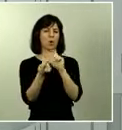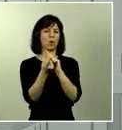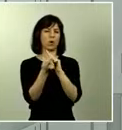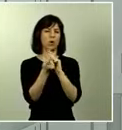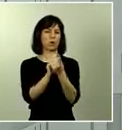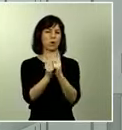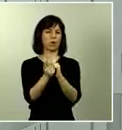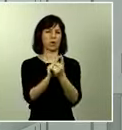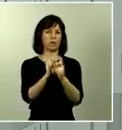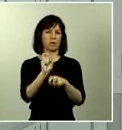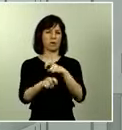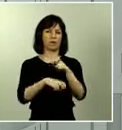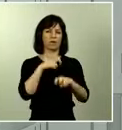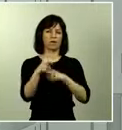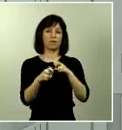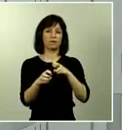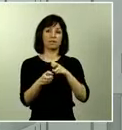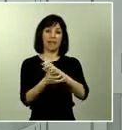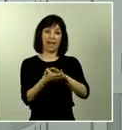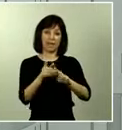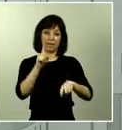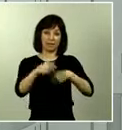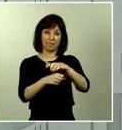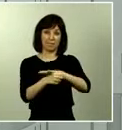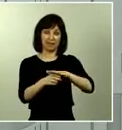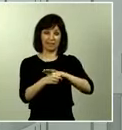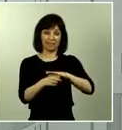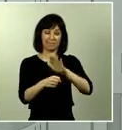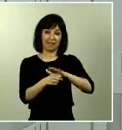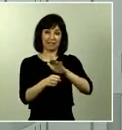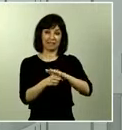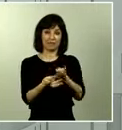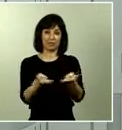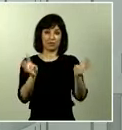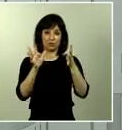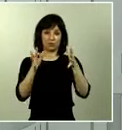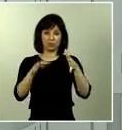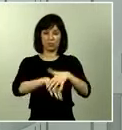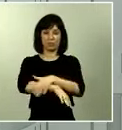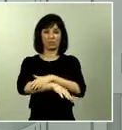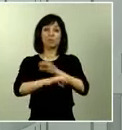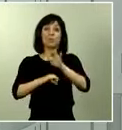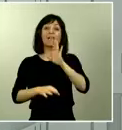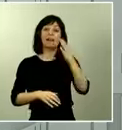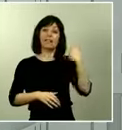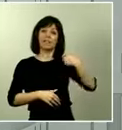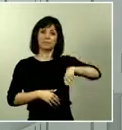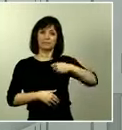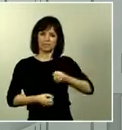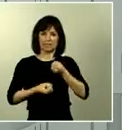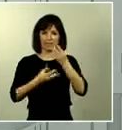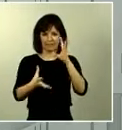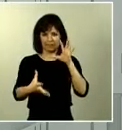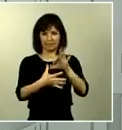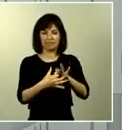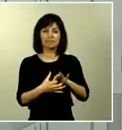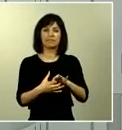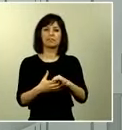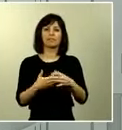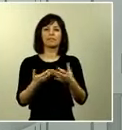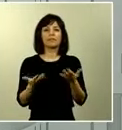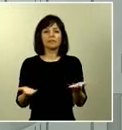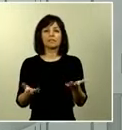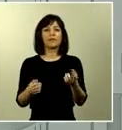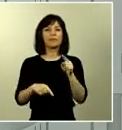el martes en el Consejo de Ministros, también en la línea de lo que anunció ayer el presidente del Gobierno. Y vamos a permitir, en ciertas condiciones,